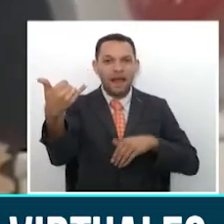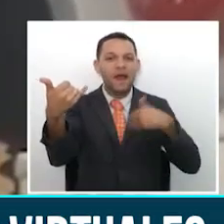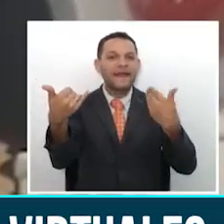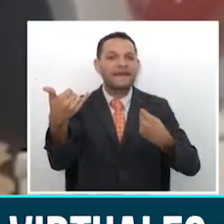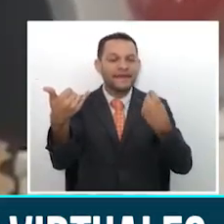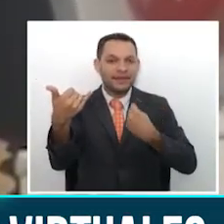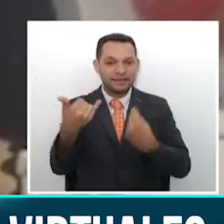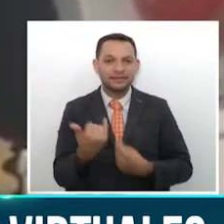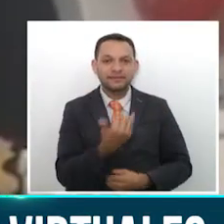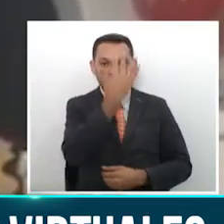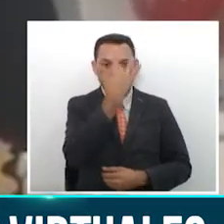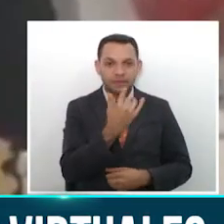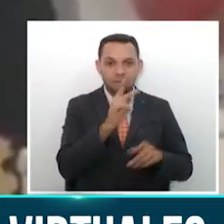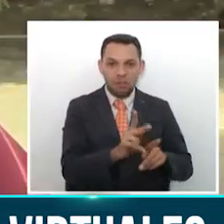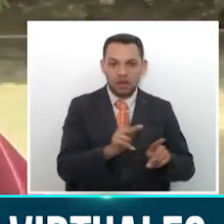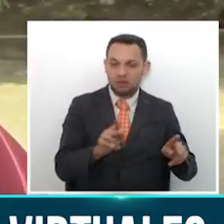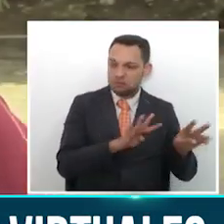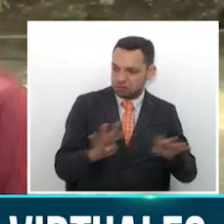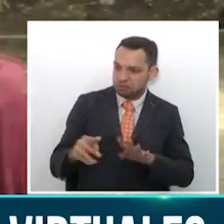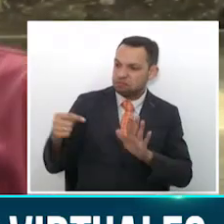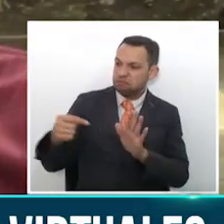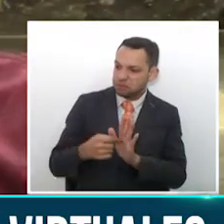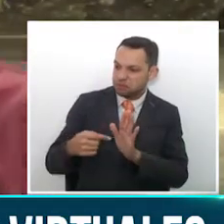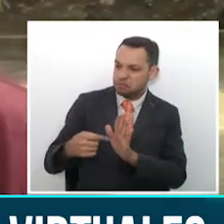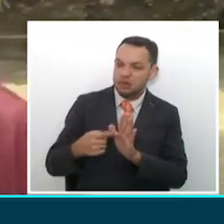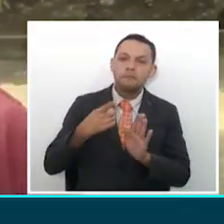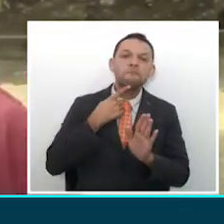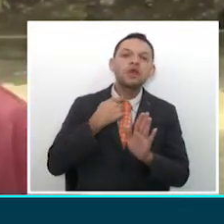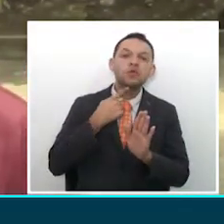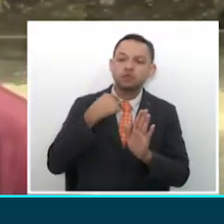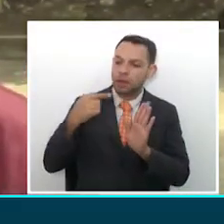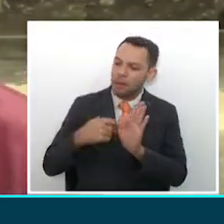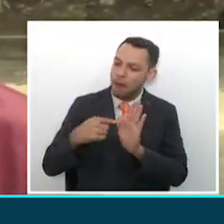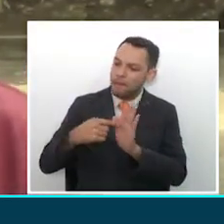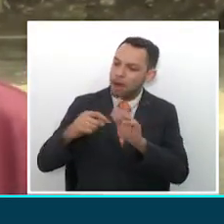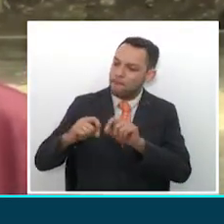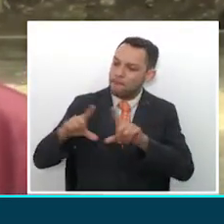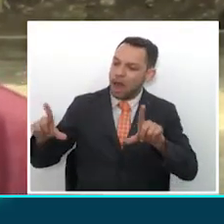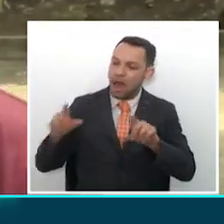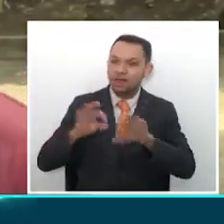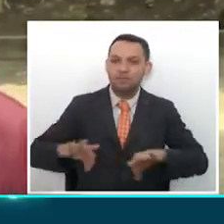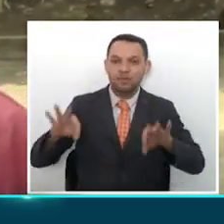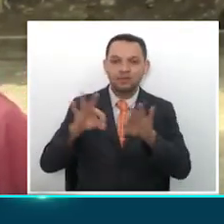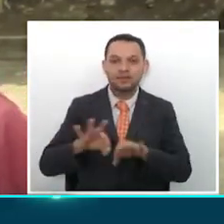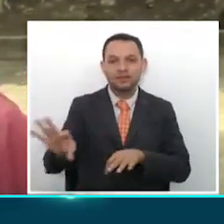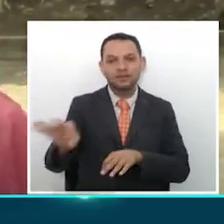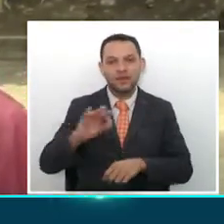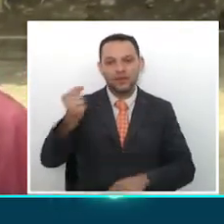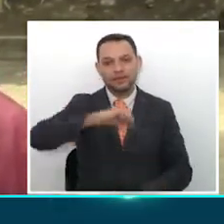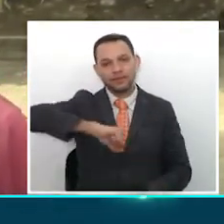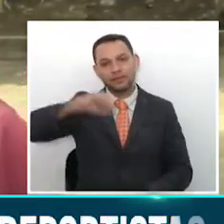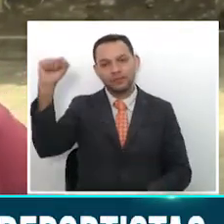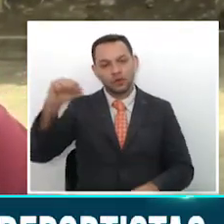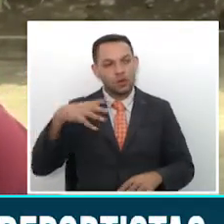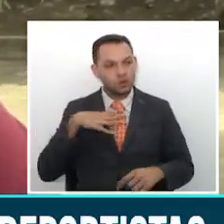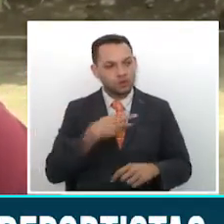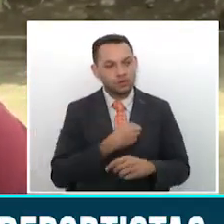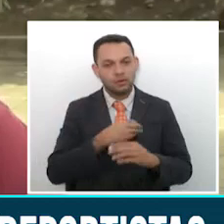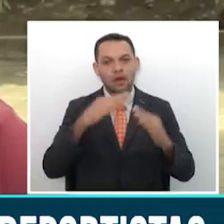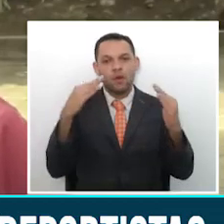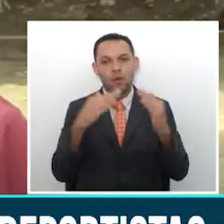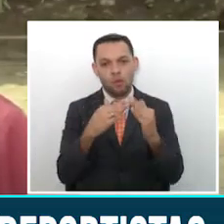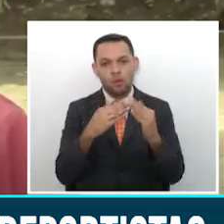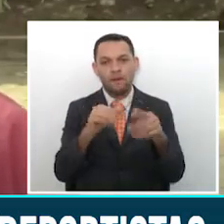redes sociales para que el público califique. Se ha generado mediante todo el proceso que está llevando de entrenamiento en casa con cada uno de los clubes,